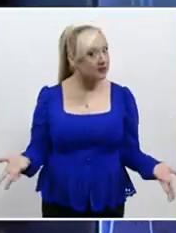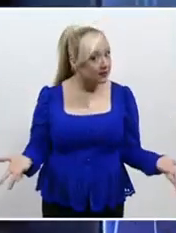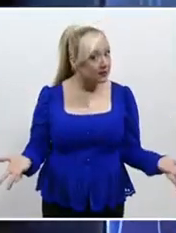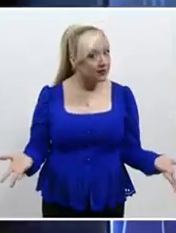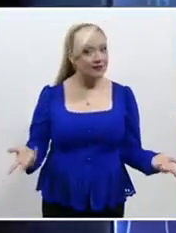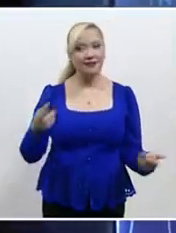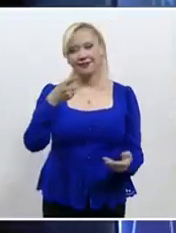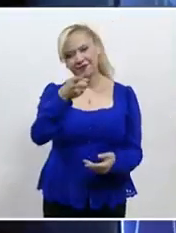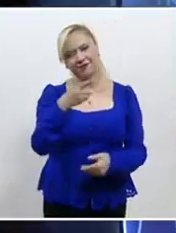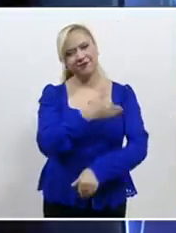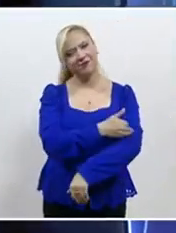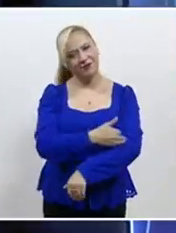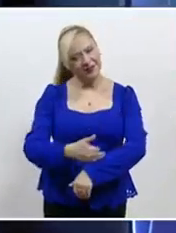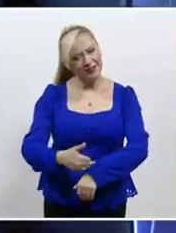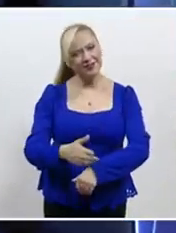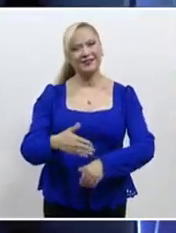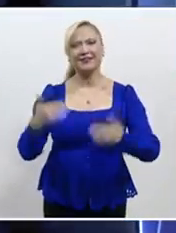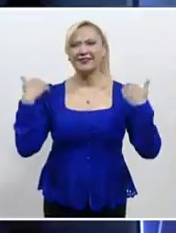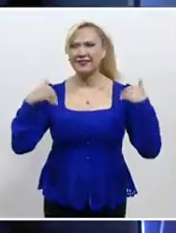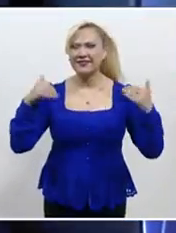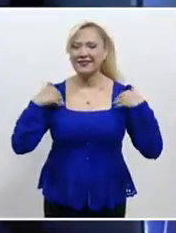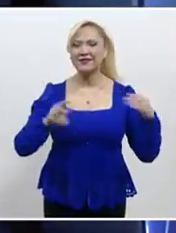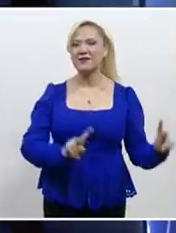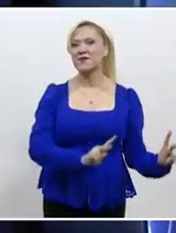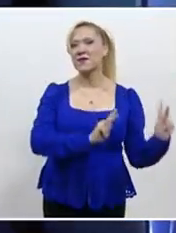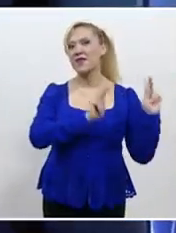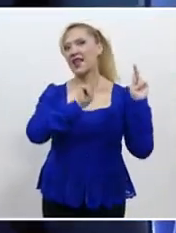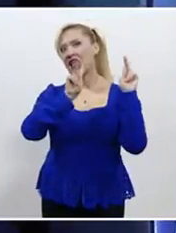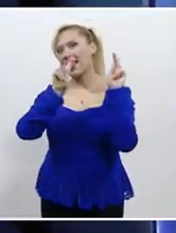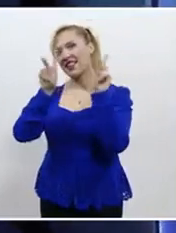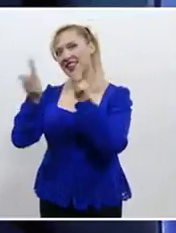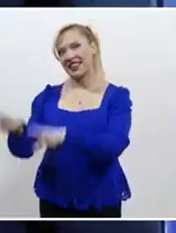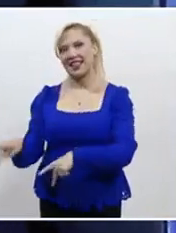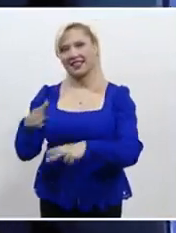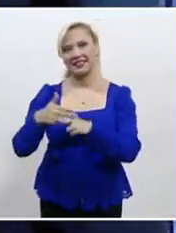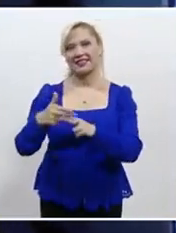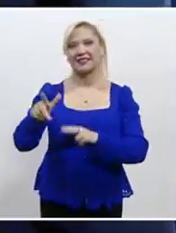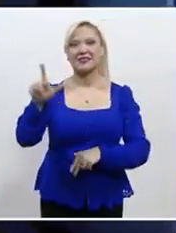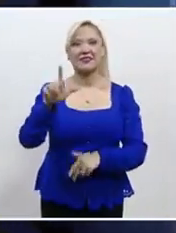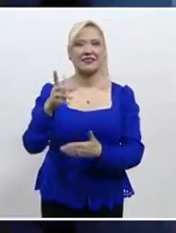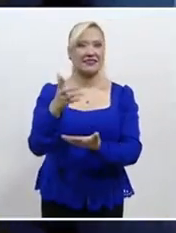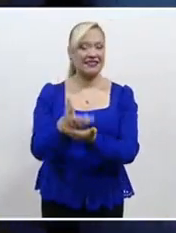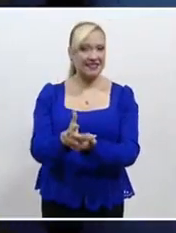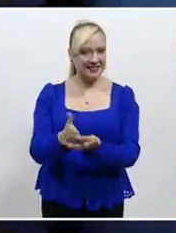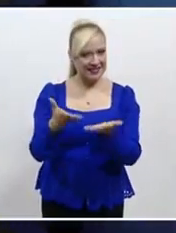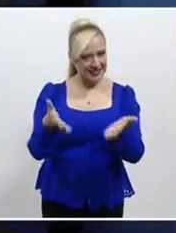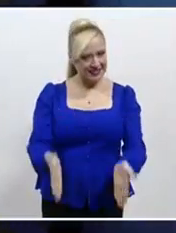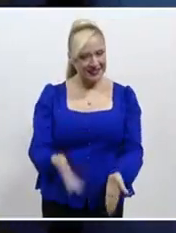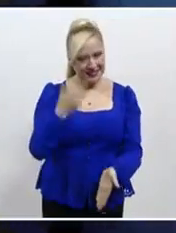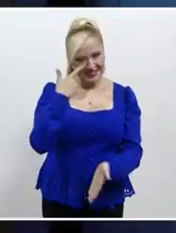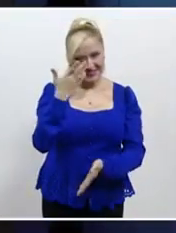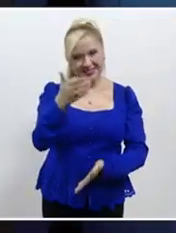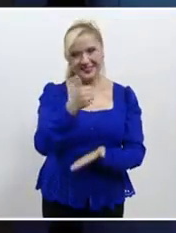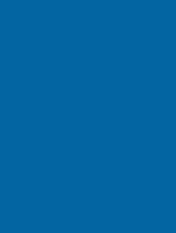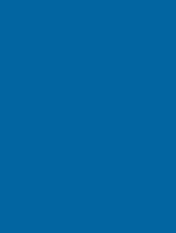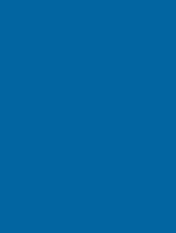recomendaciones para que pase un excelente fin de semana largo en familia aquí en la capital del país.